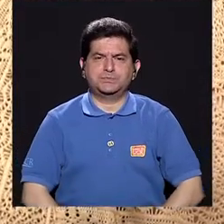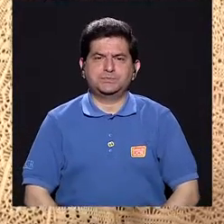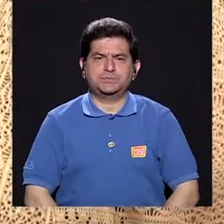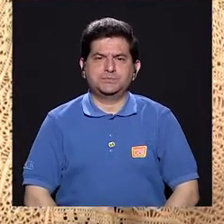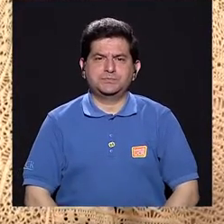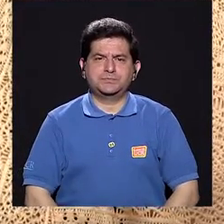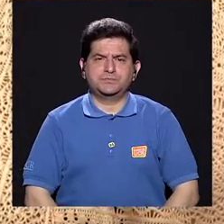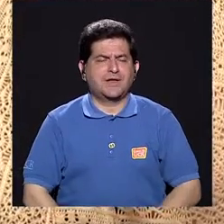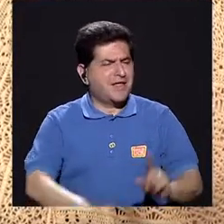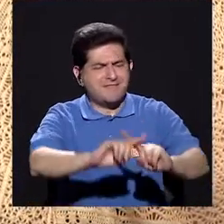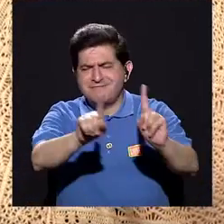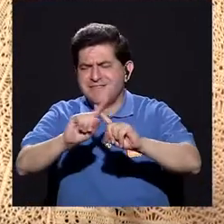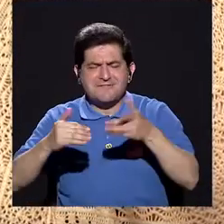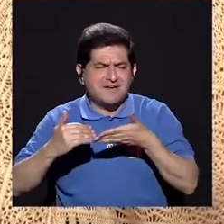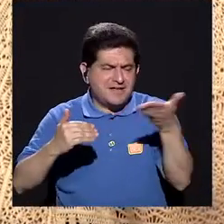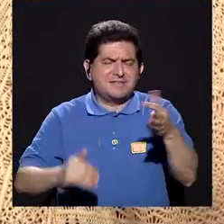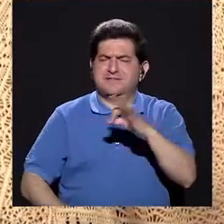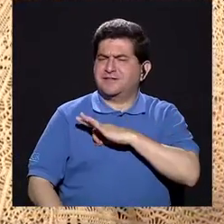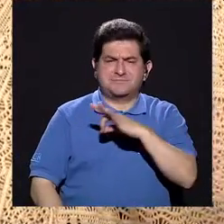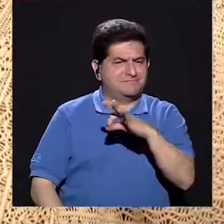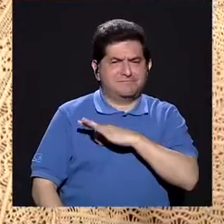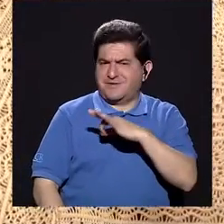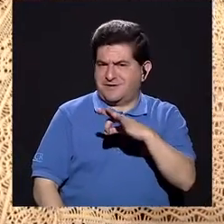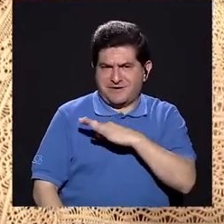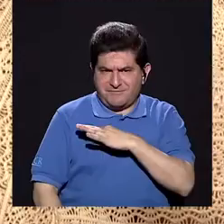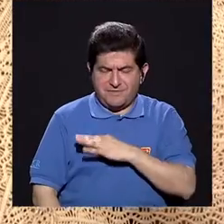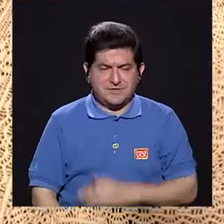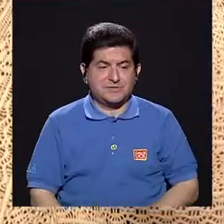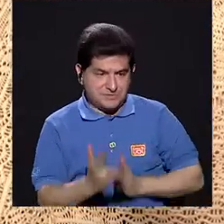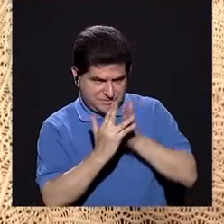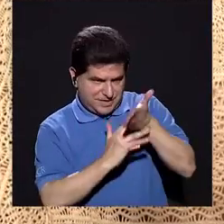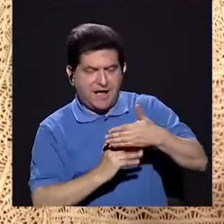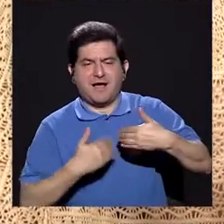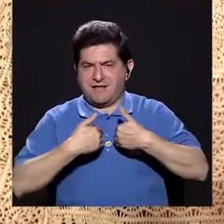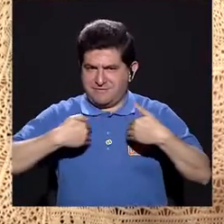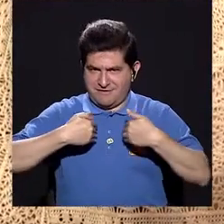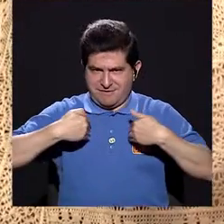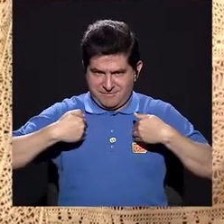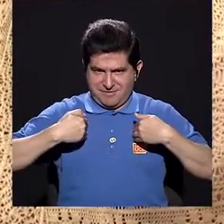Bueno, un sinfín de cosas se beneficia a uno con los animales.